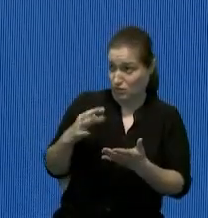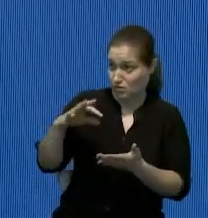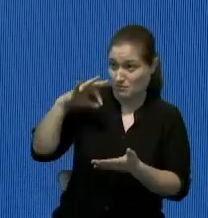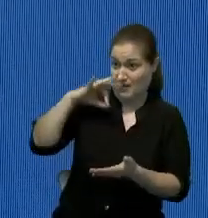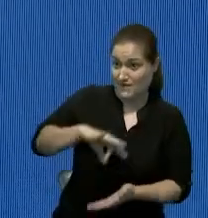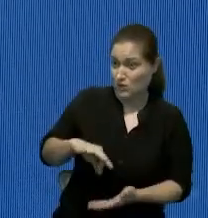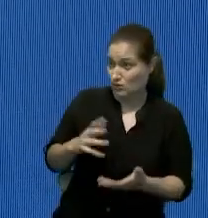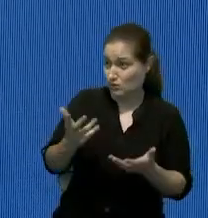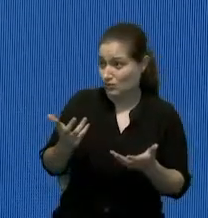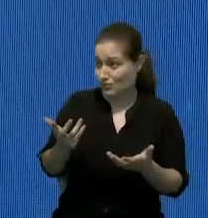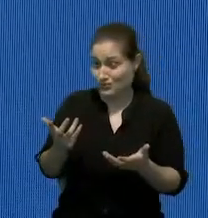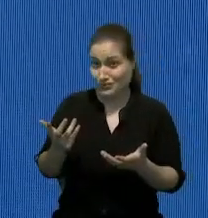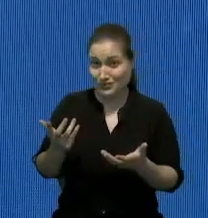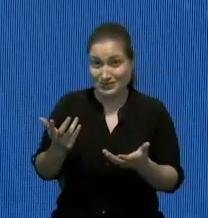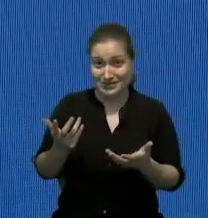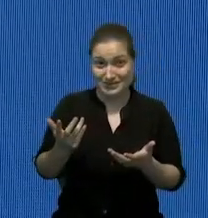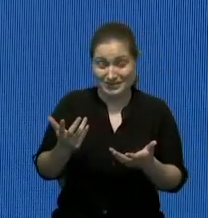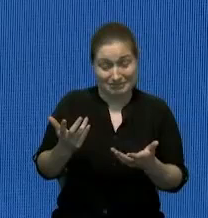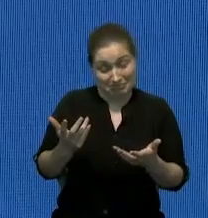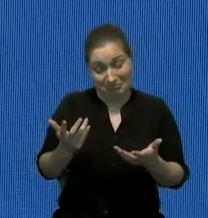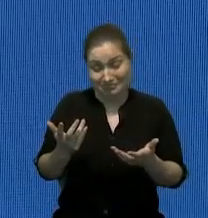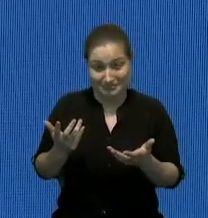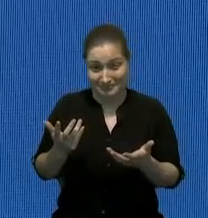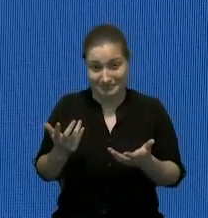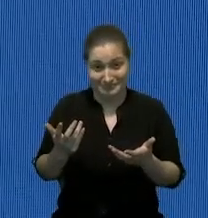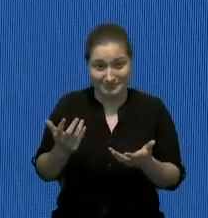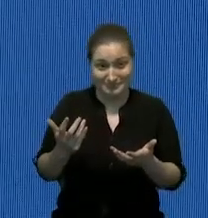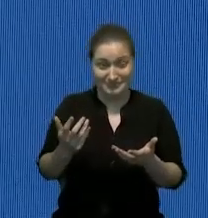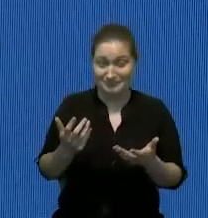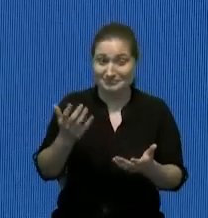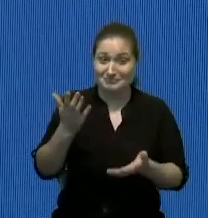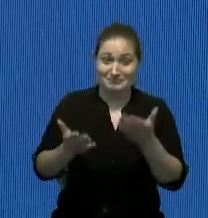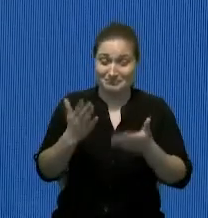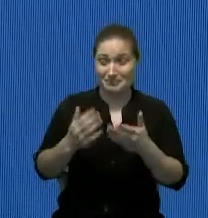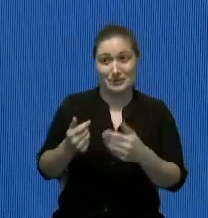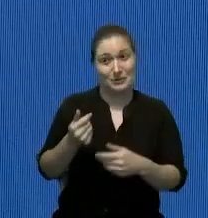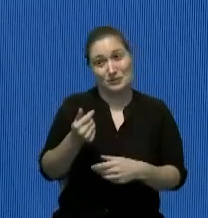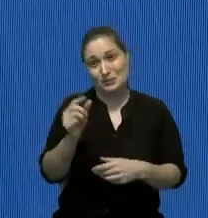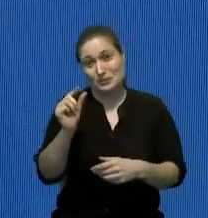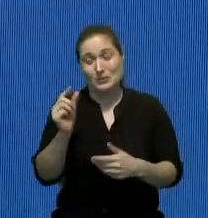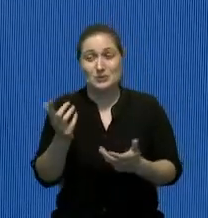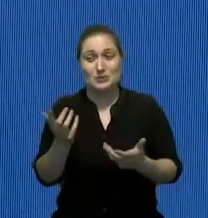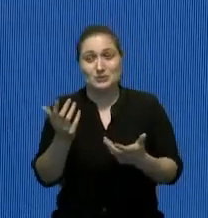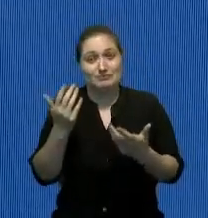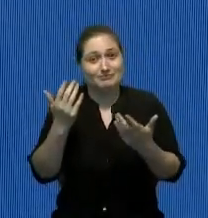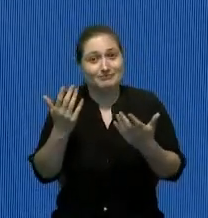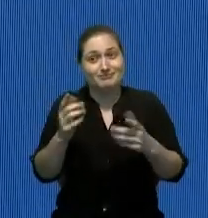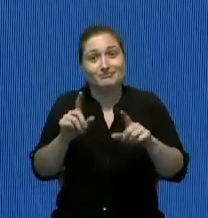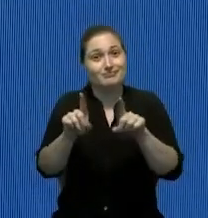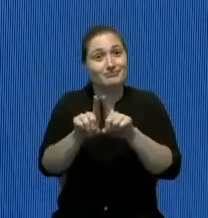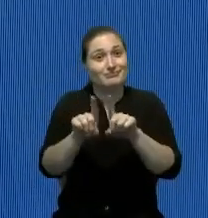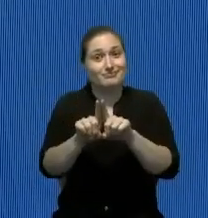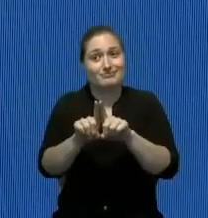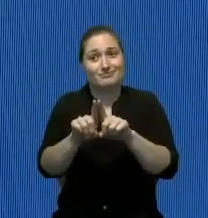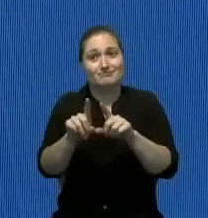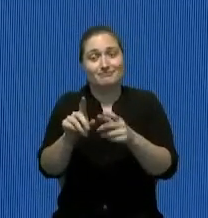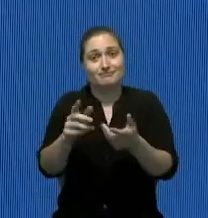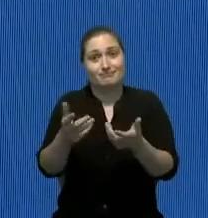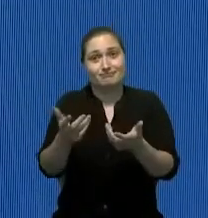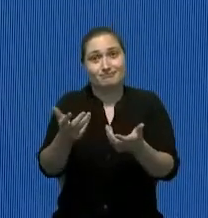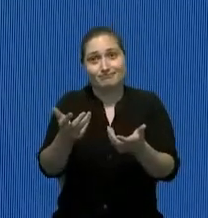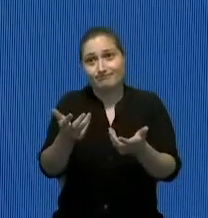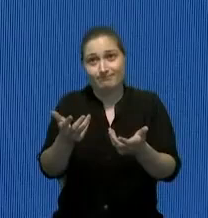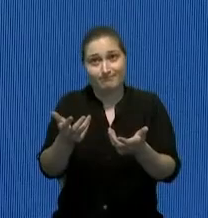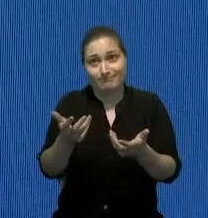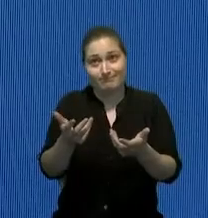porque no hay mucha lo que me imagino dentro de la publicidad estatal y pienso que puede haber publicidad especialmente en lo que se refiere a